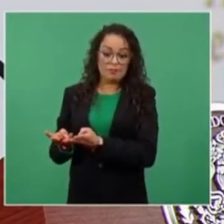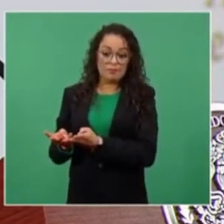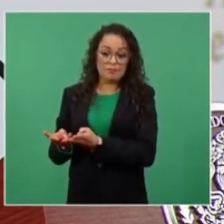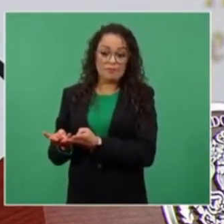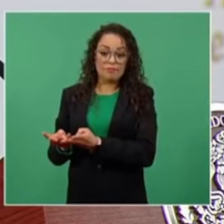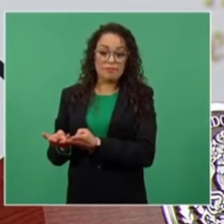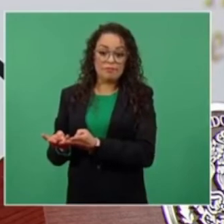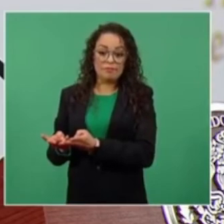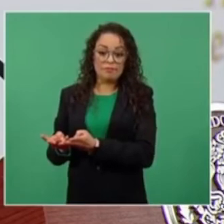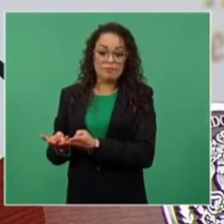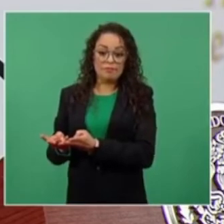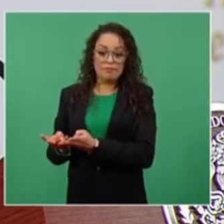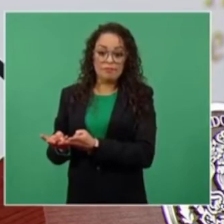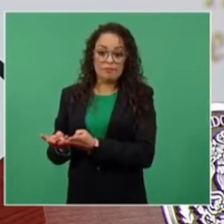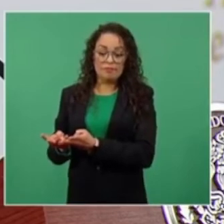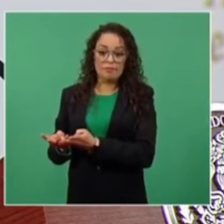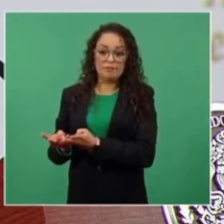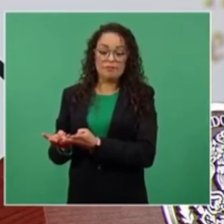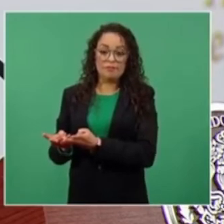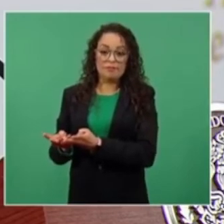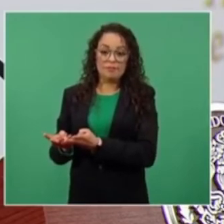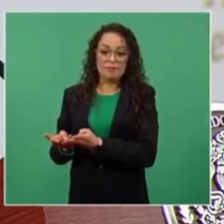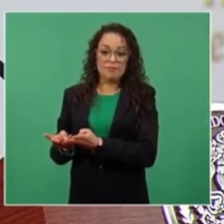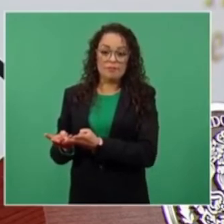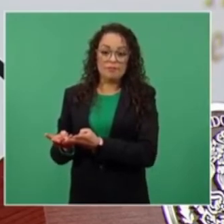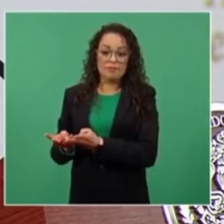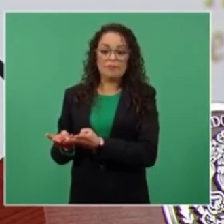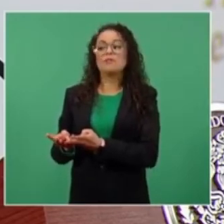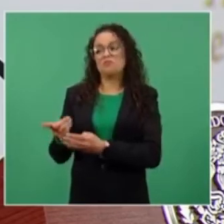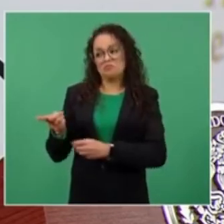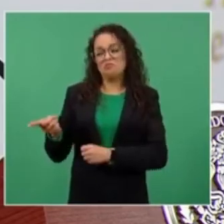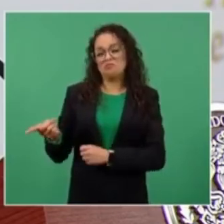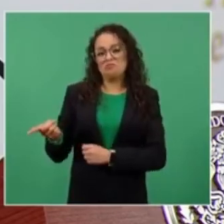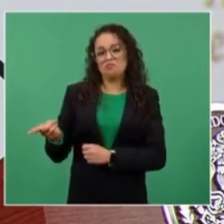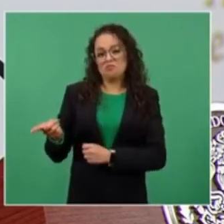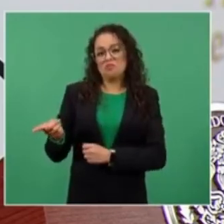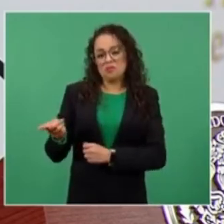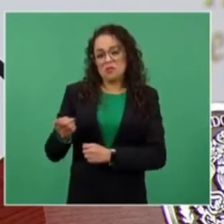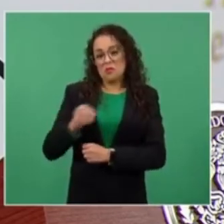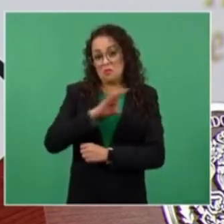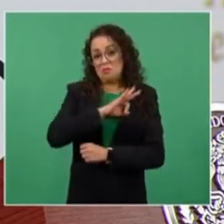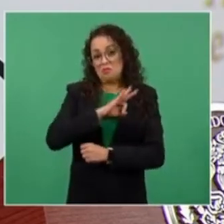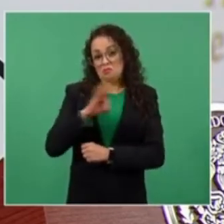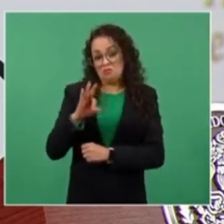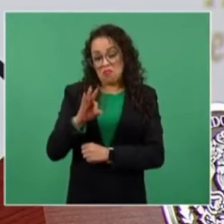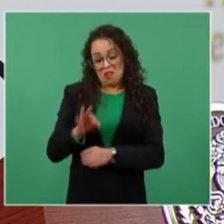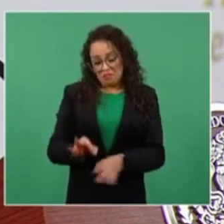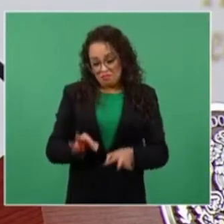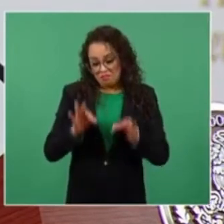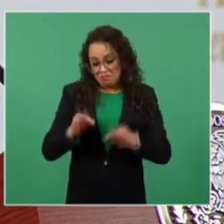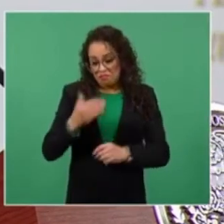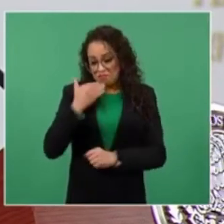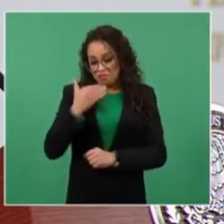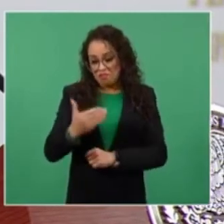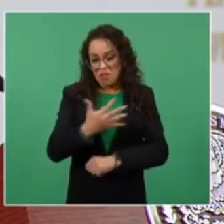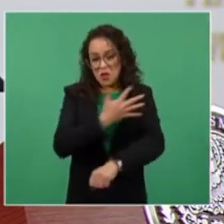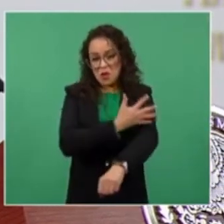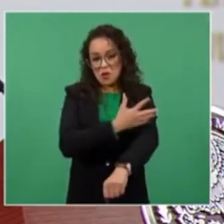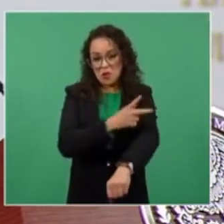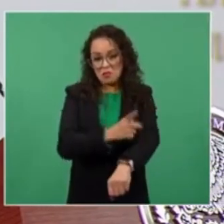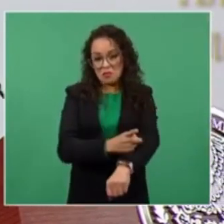que pueden ser rectos íntegros demócratas